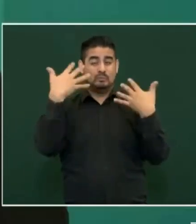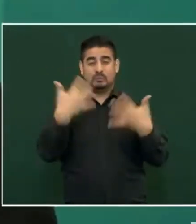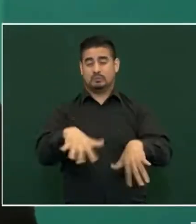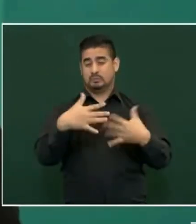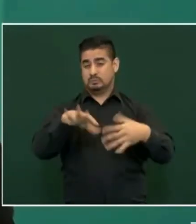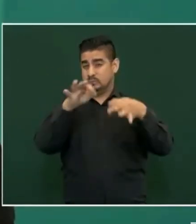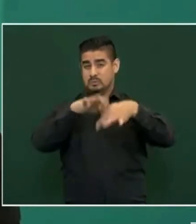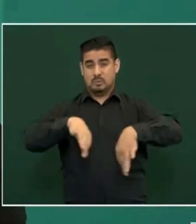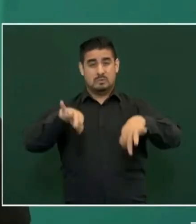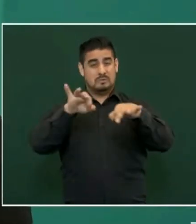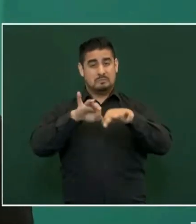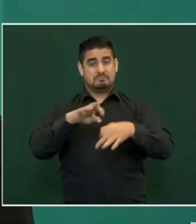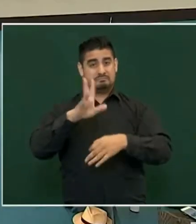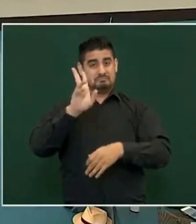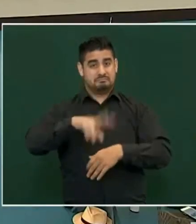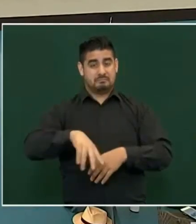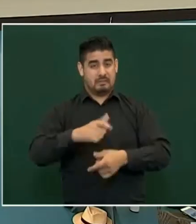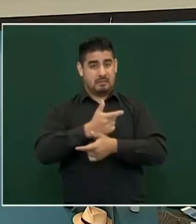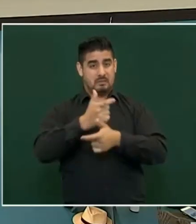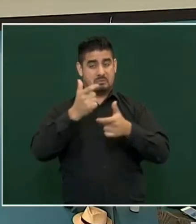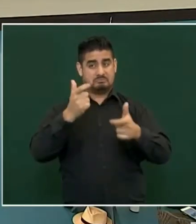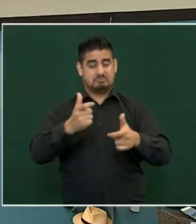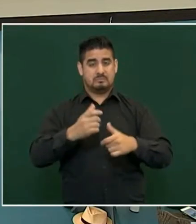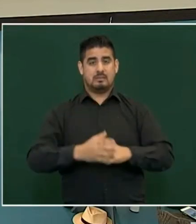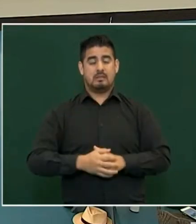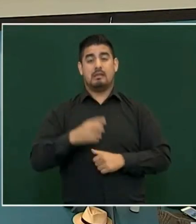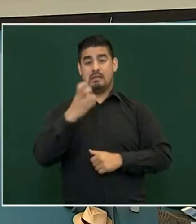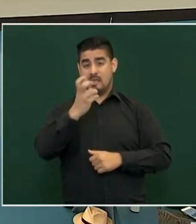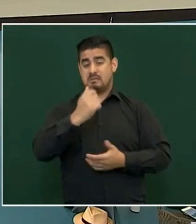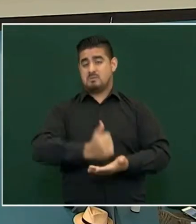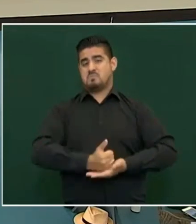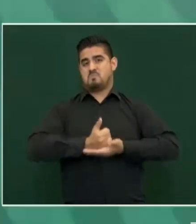aeropuerto. Y esto va a ayudar muchísimo.